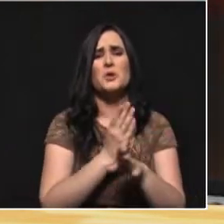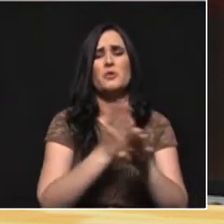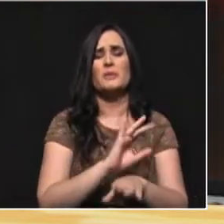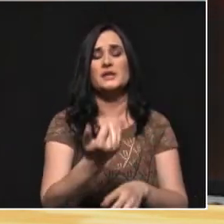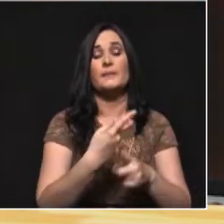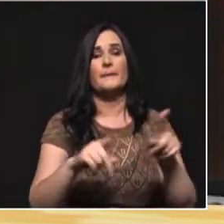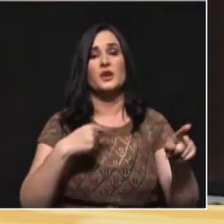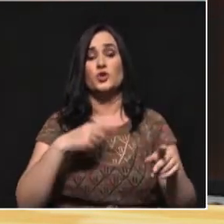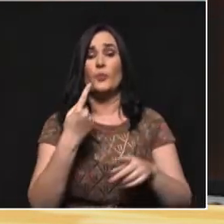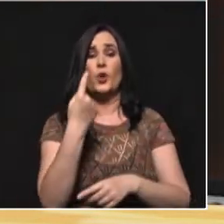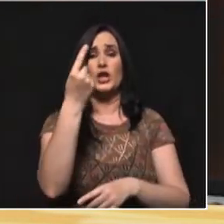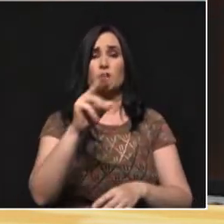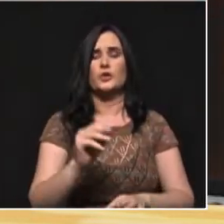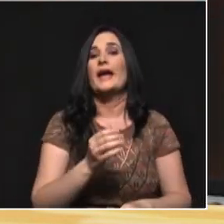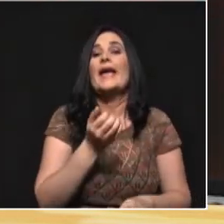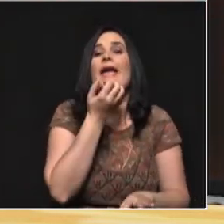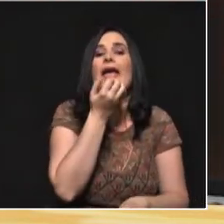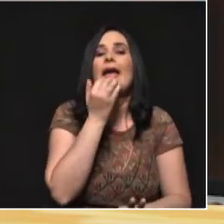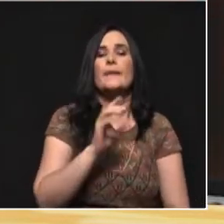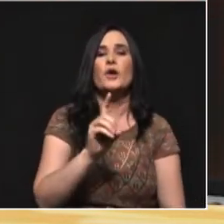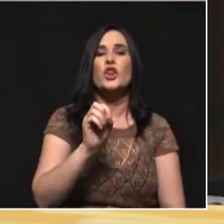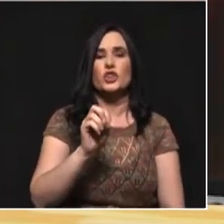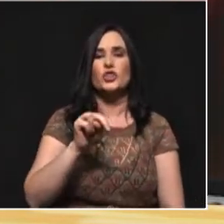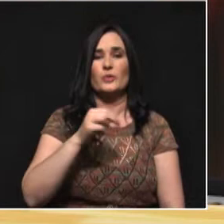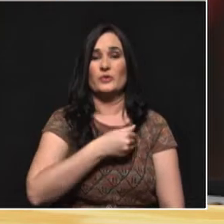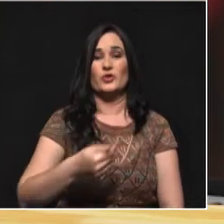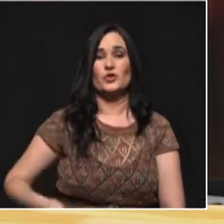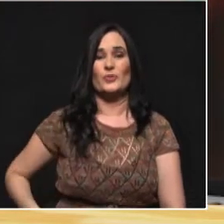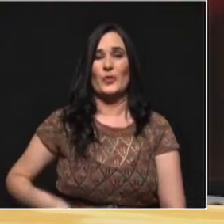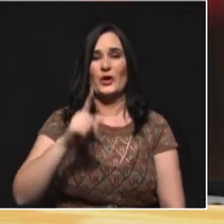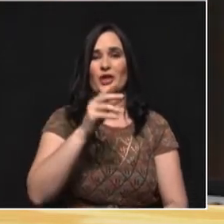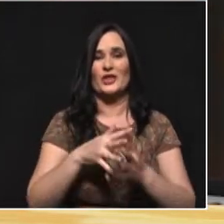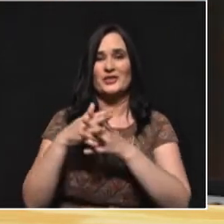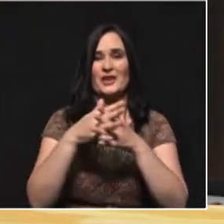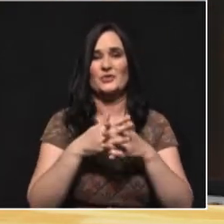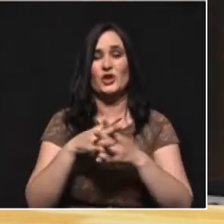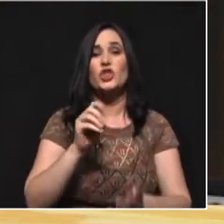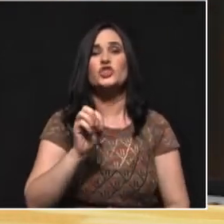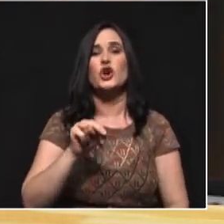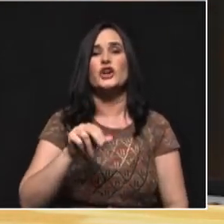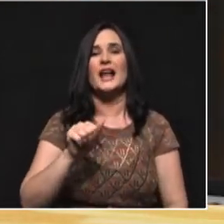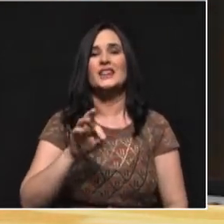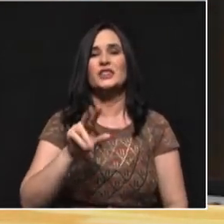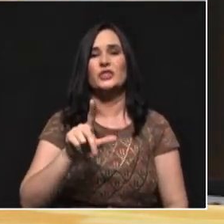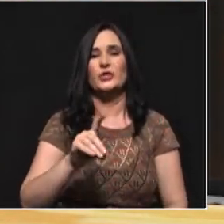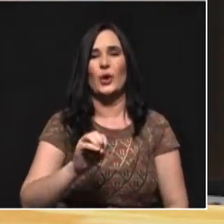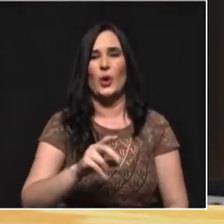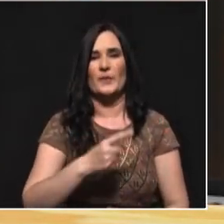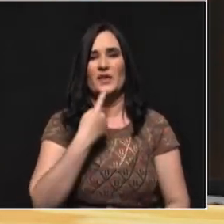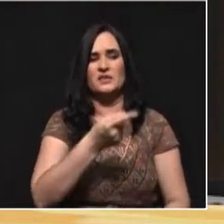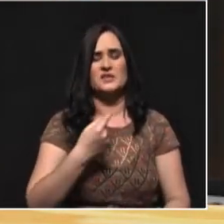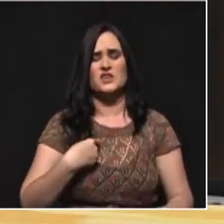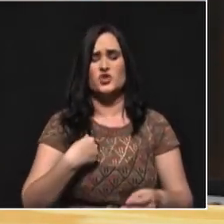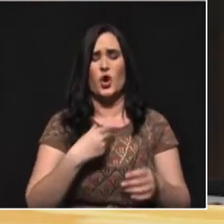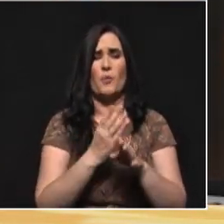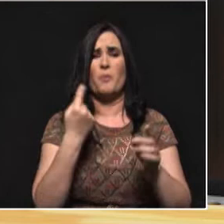soy político. Ejemplo, Donald Trump en Estados Unidos. Yo no soy político, yo soy un empresario, entonces le voy a resolver los problemas de manera directa,